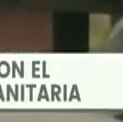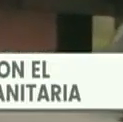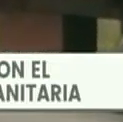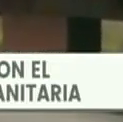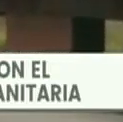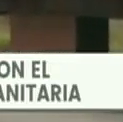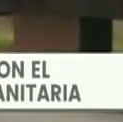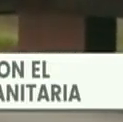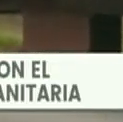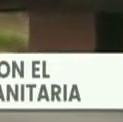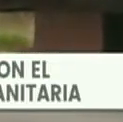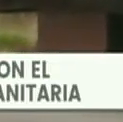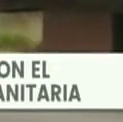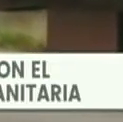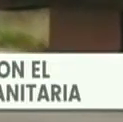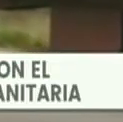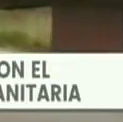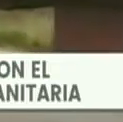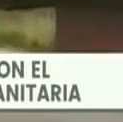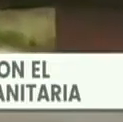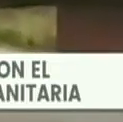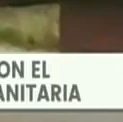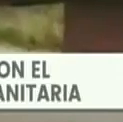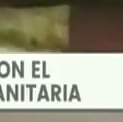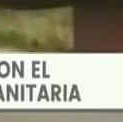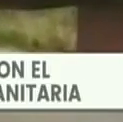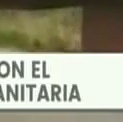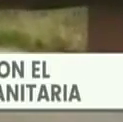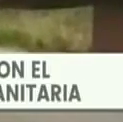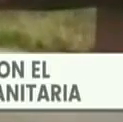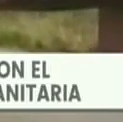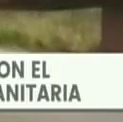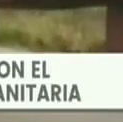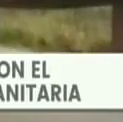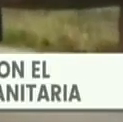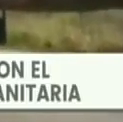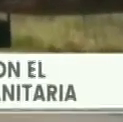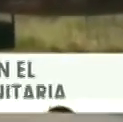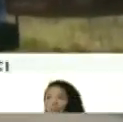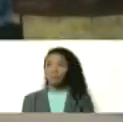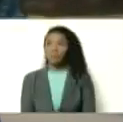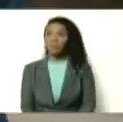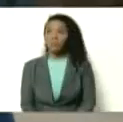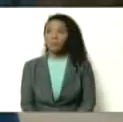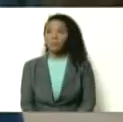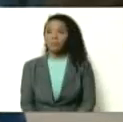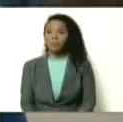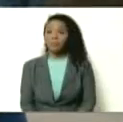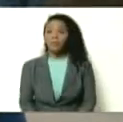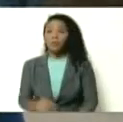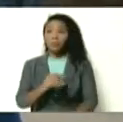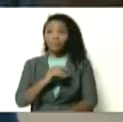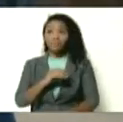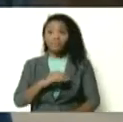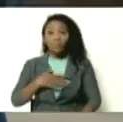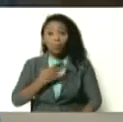sale, además, esta donación? De la solidaridad expresa del gobierno bolivariano para poder